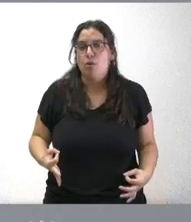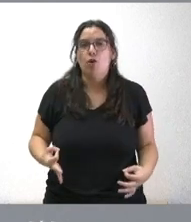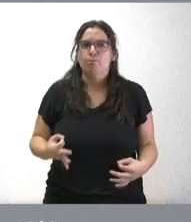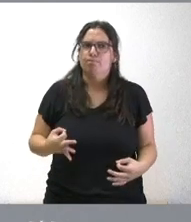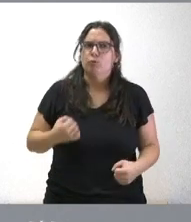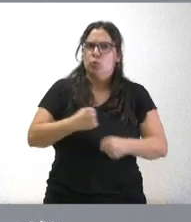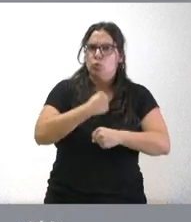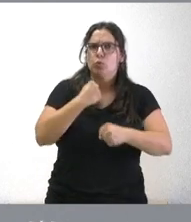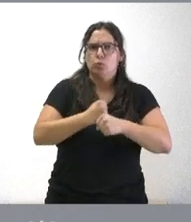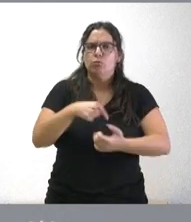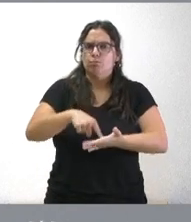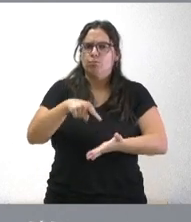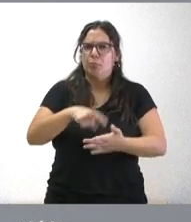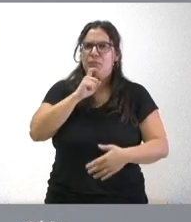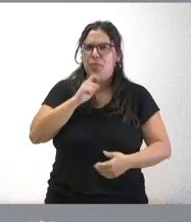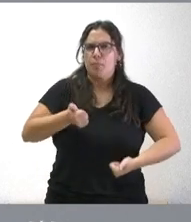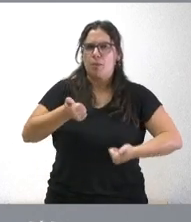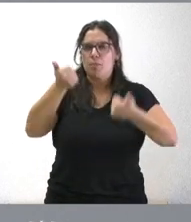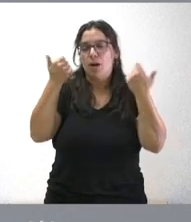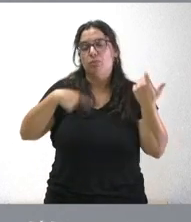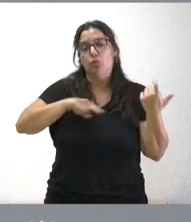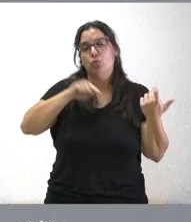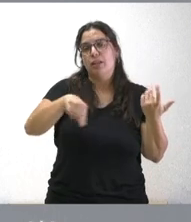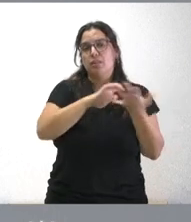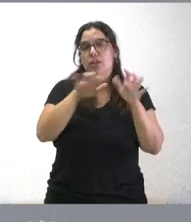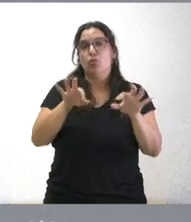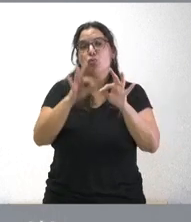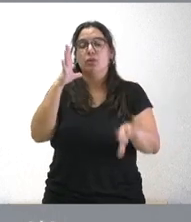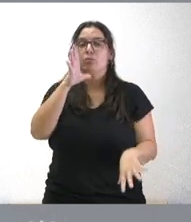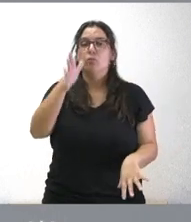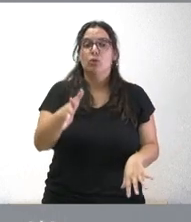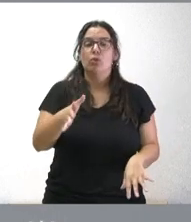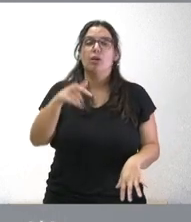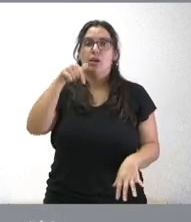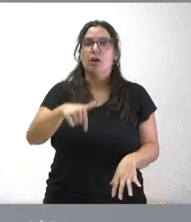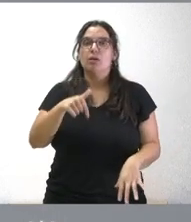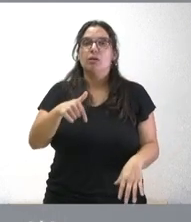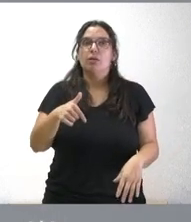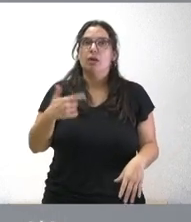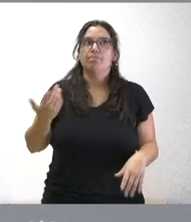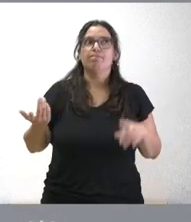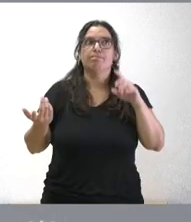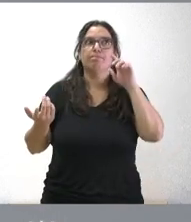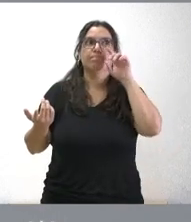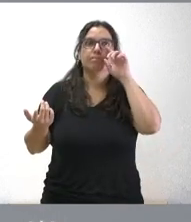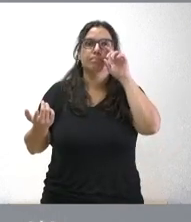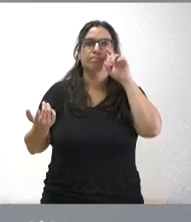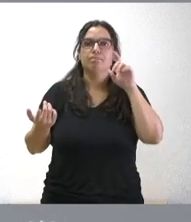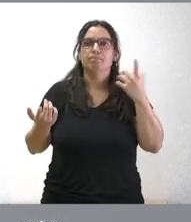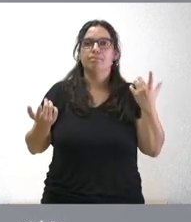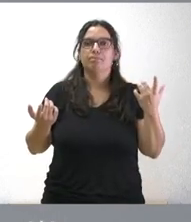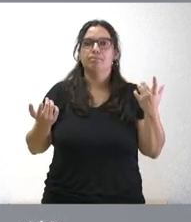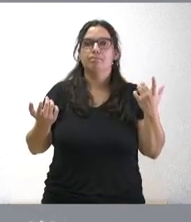exige mucho trabajo cada día es más difícil nosotros en Castilla y León tenemos la suerte de que aquí hay una clara posición